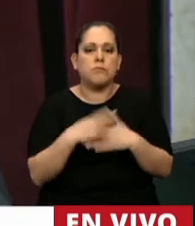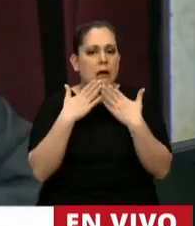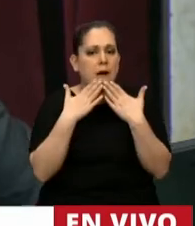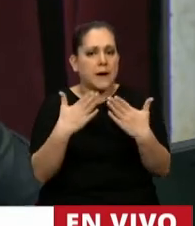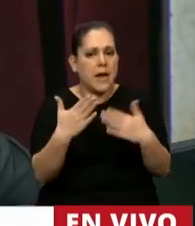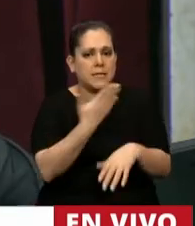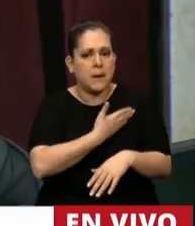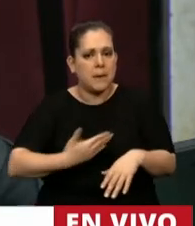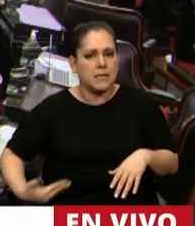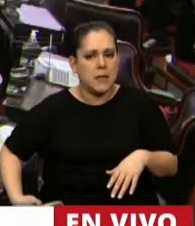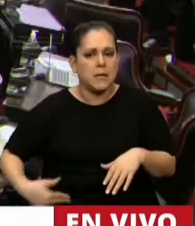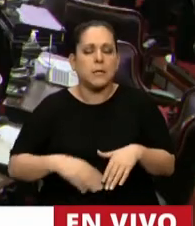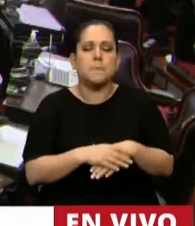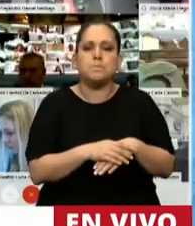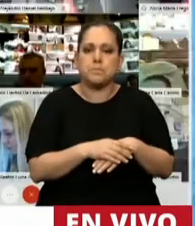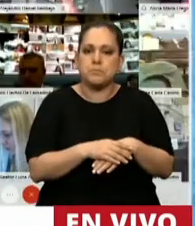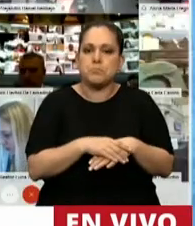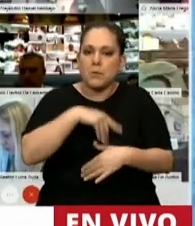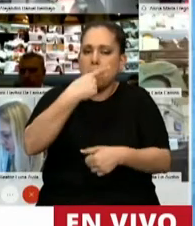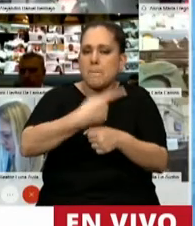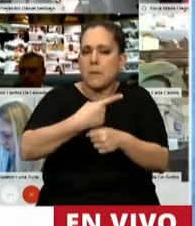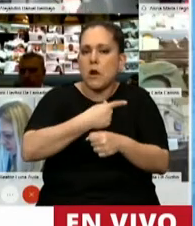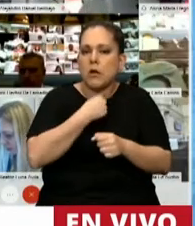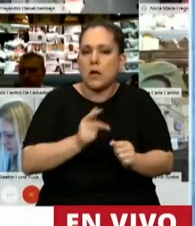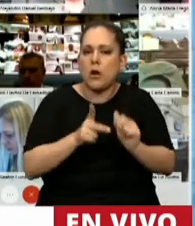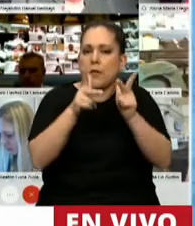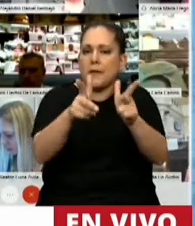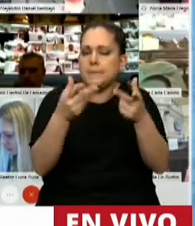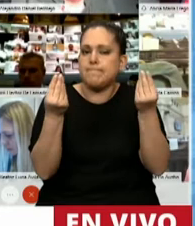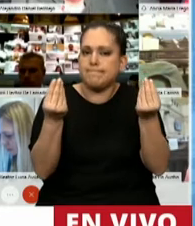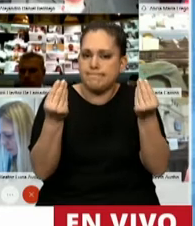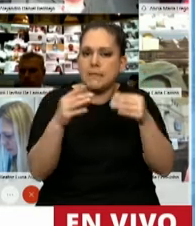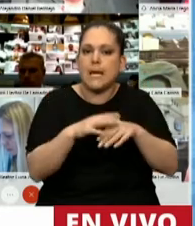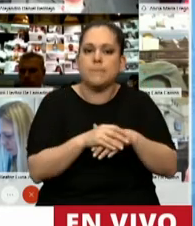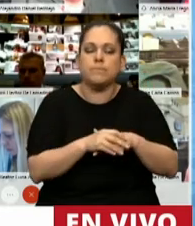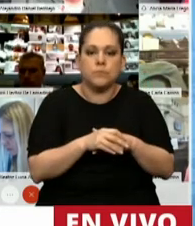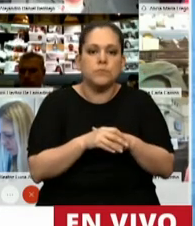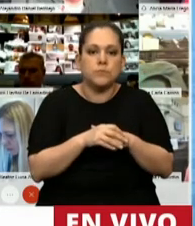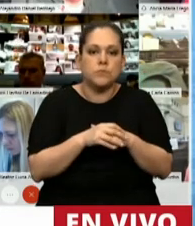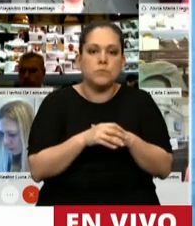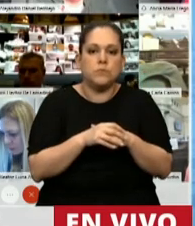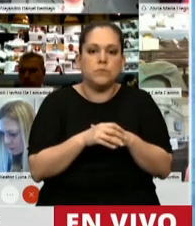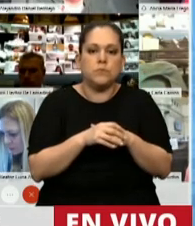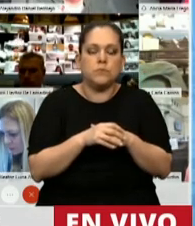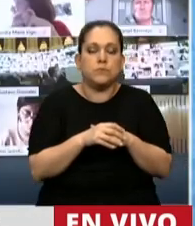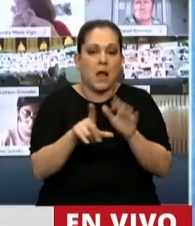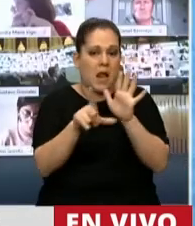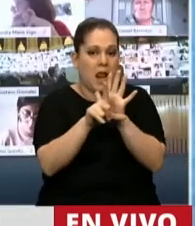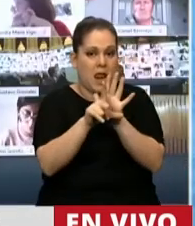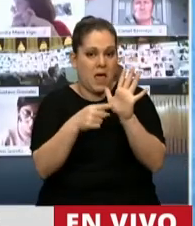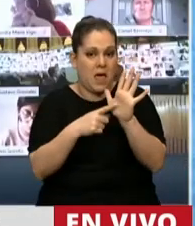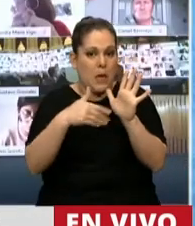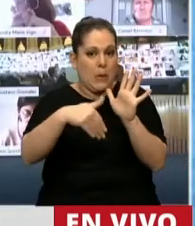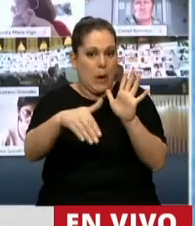Gracias, Presidente. Sí, primero quiero decir que esta ley que se va a